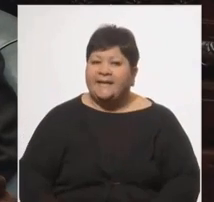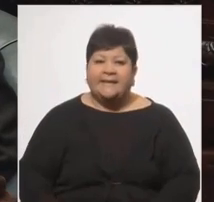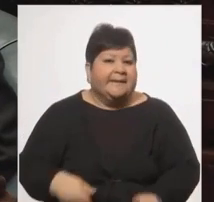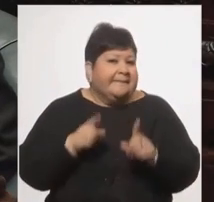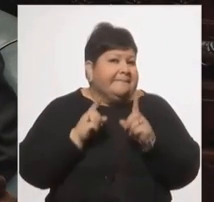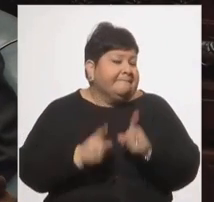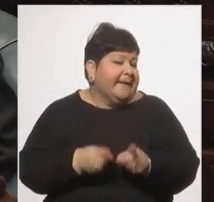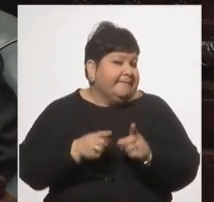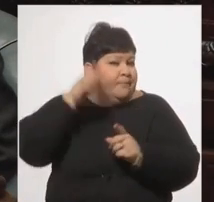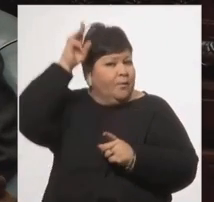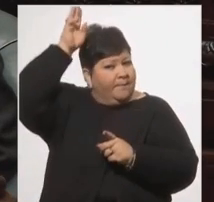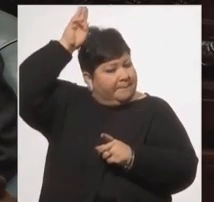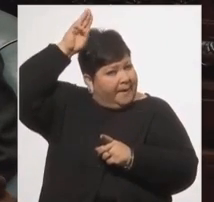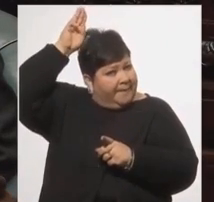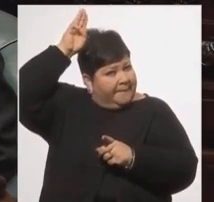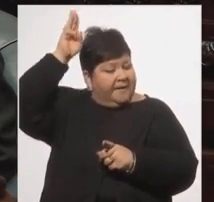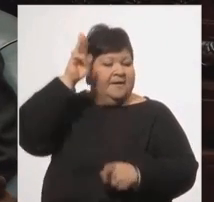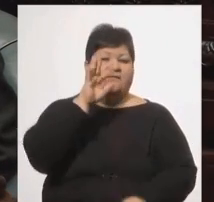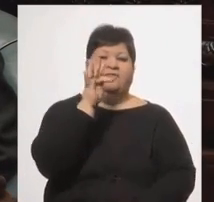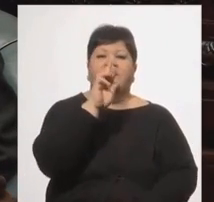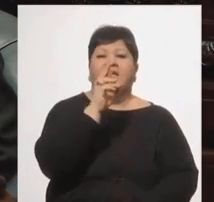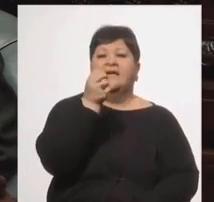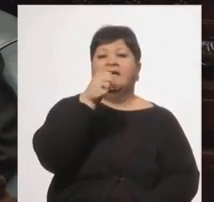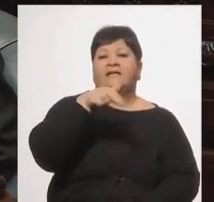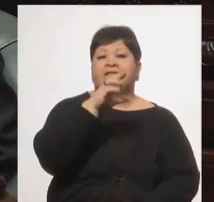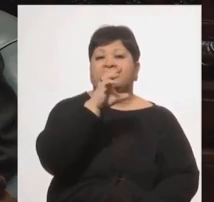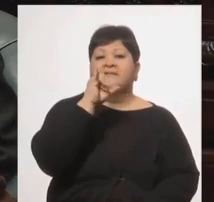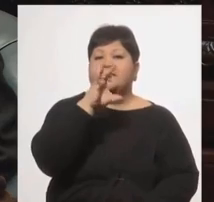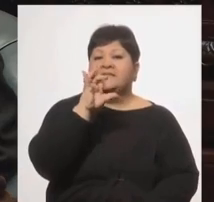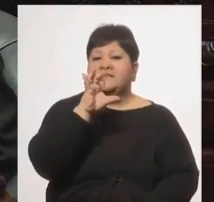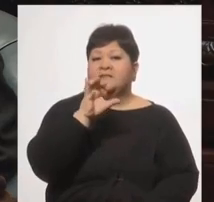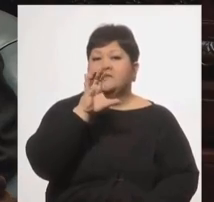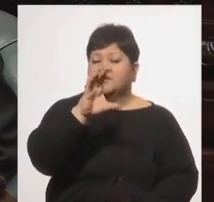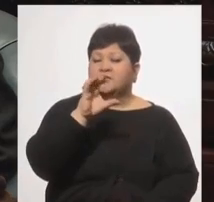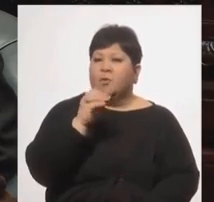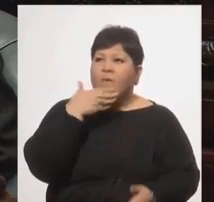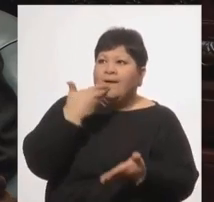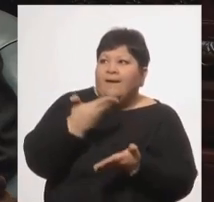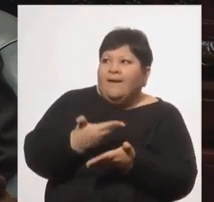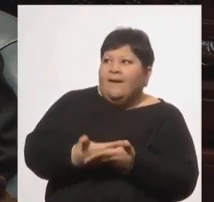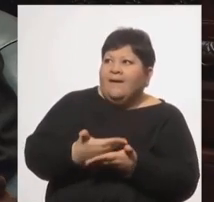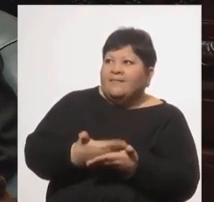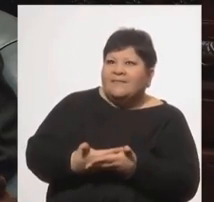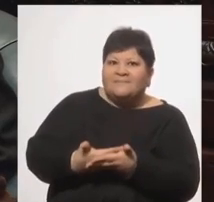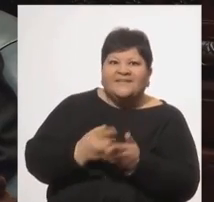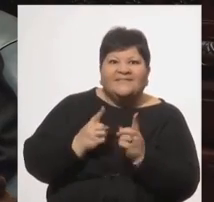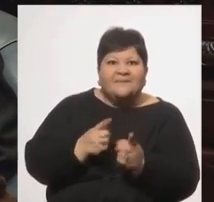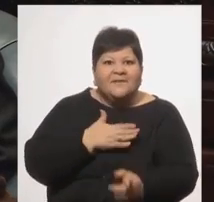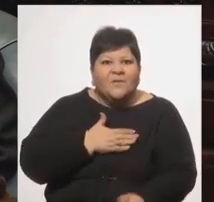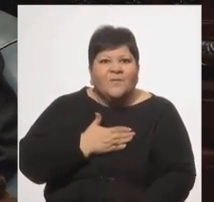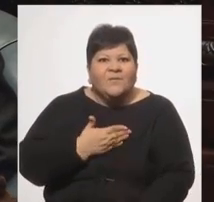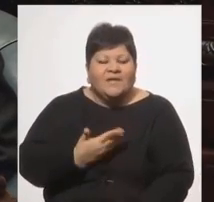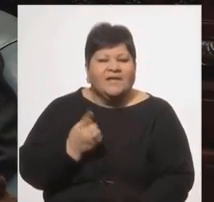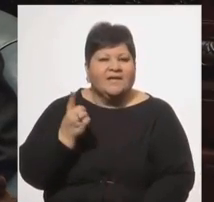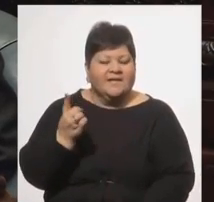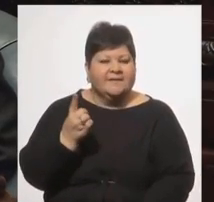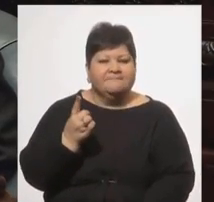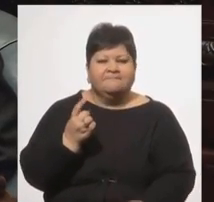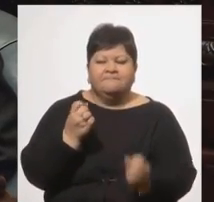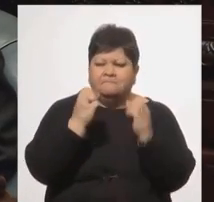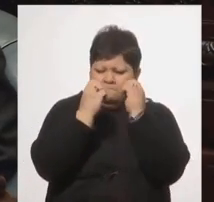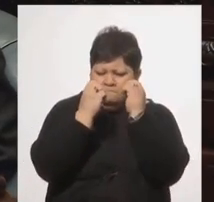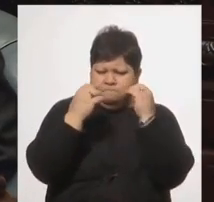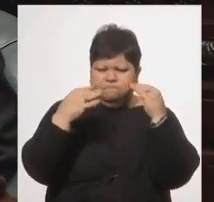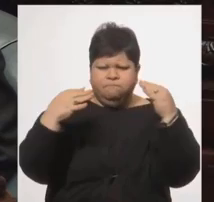mismo Papa Francisco lo admiren lo escuchen y lo quieran. No en vano colmó tantos auditorios de